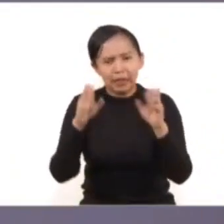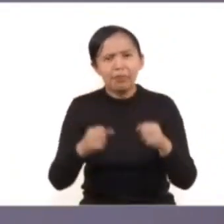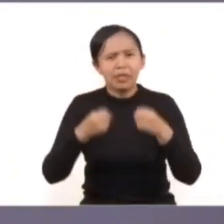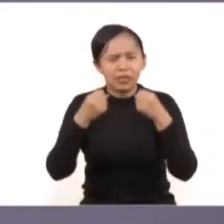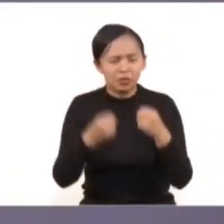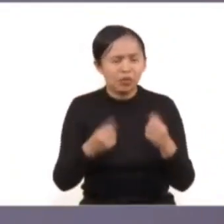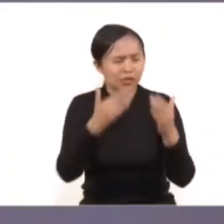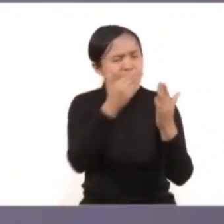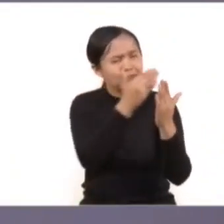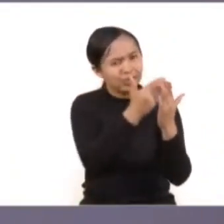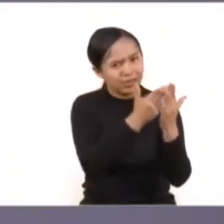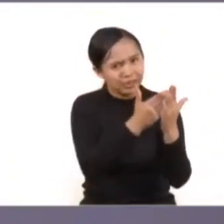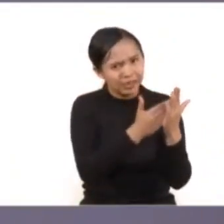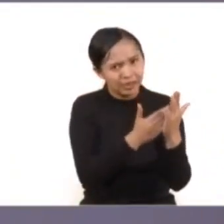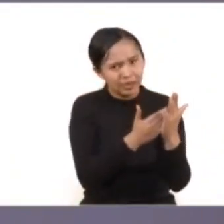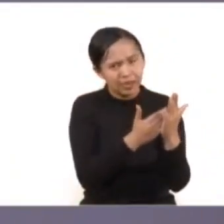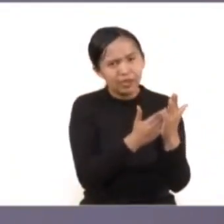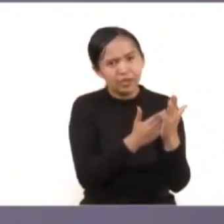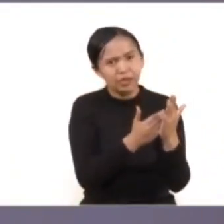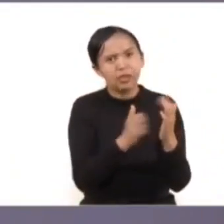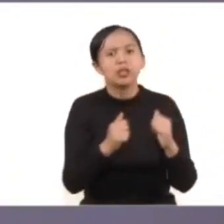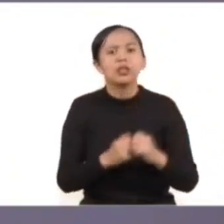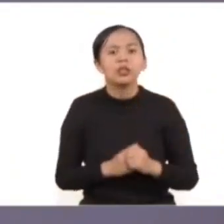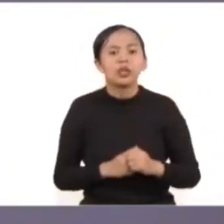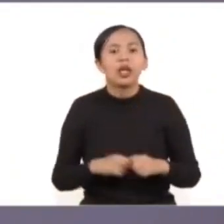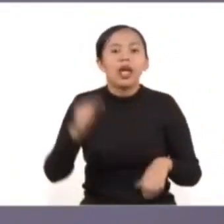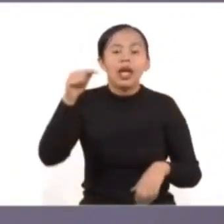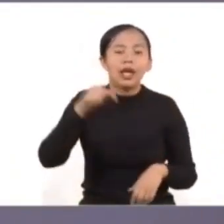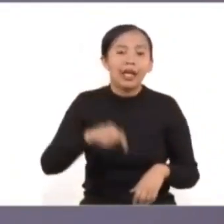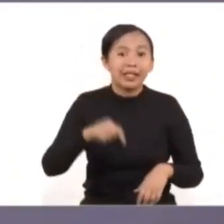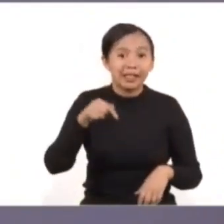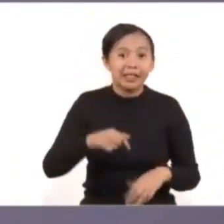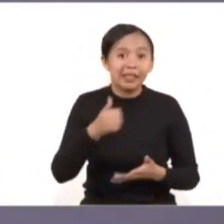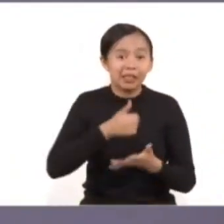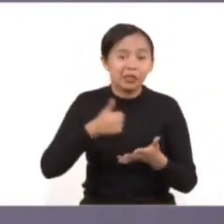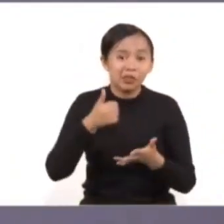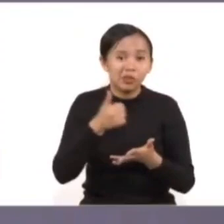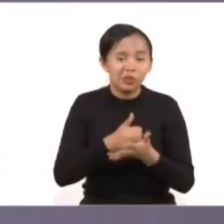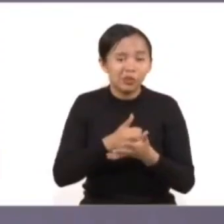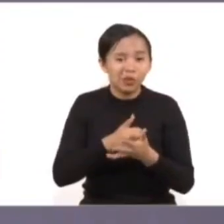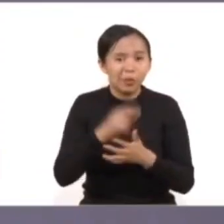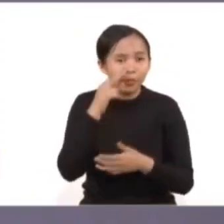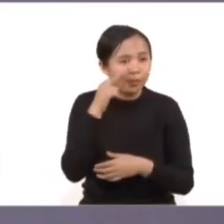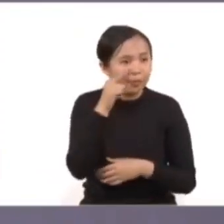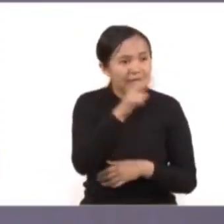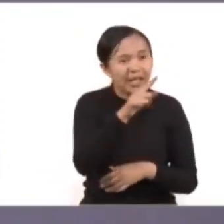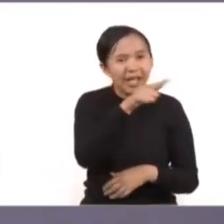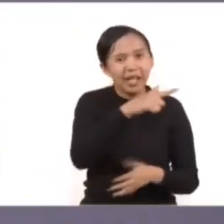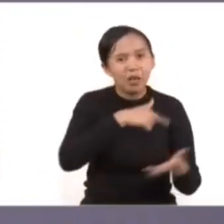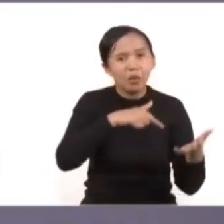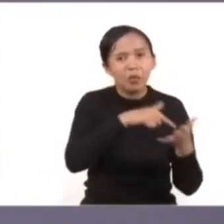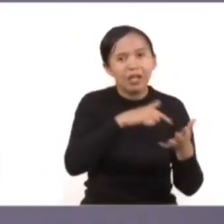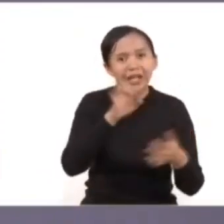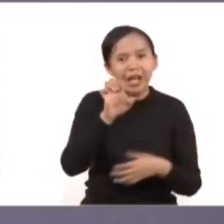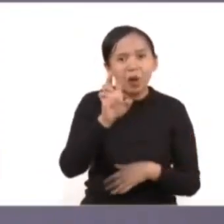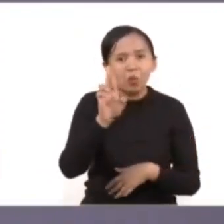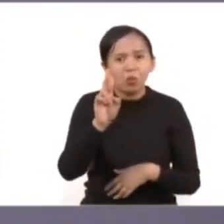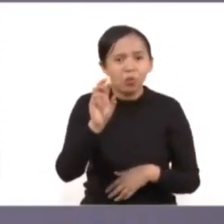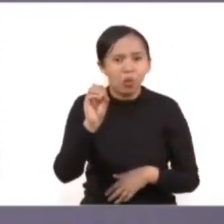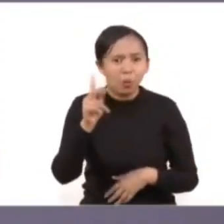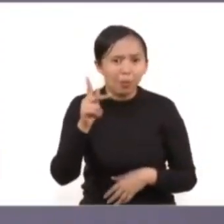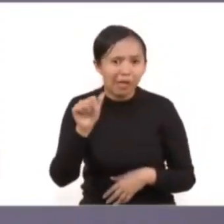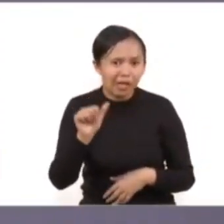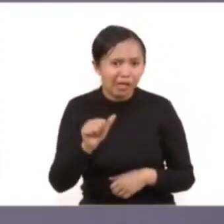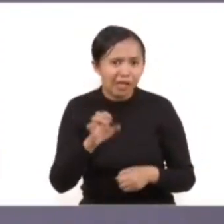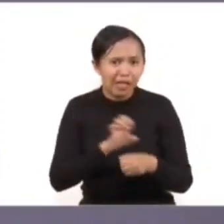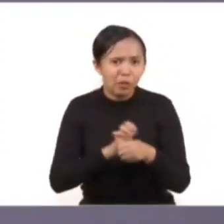seguridad. En México se ha logrado una velocidad que es el triple de lo que ha ocurrido en países europeos, el triple. En cuatro